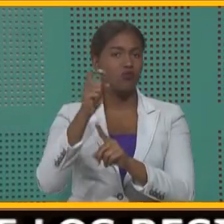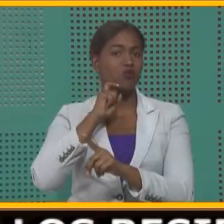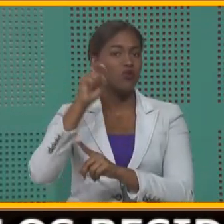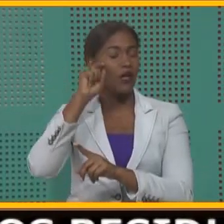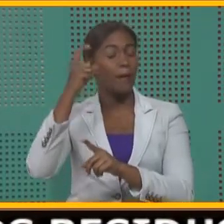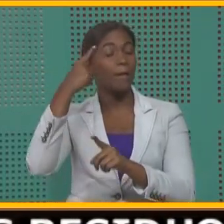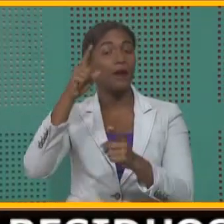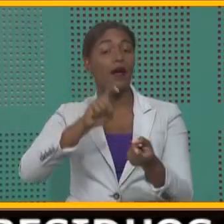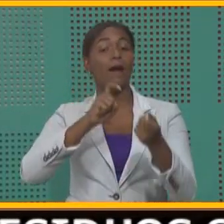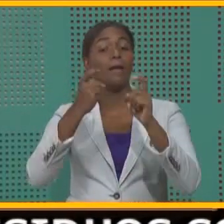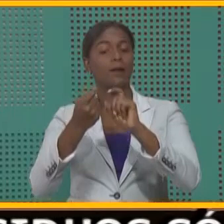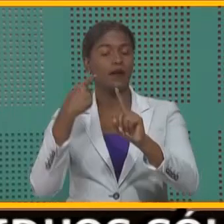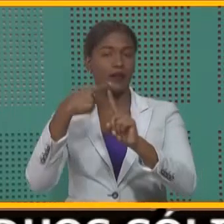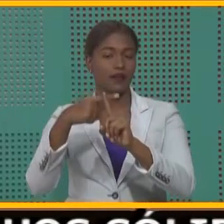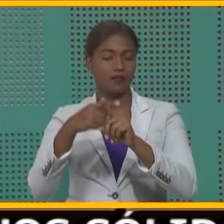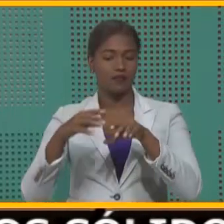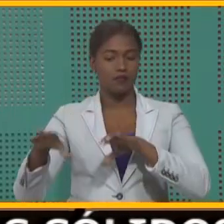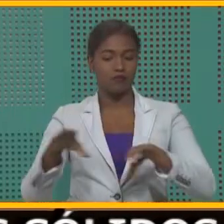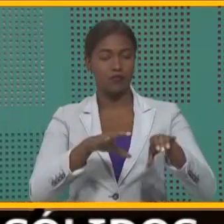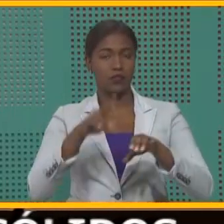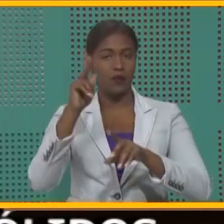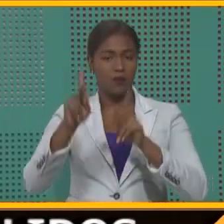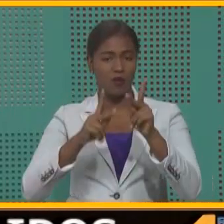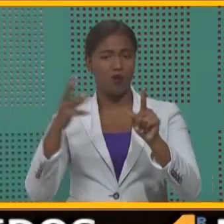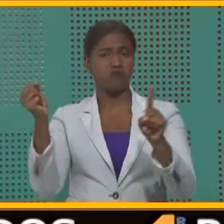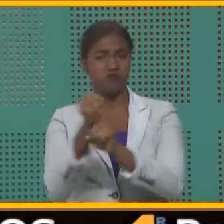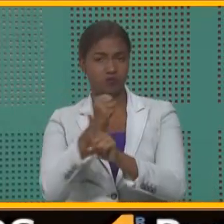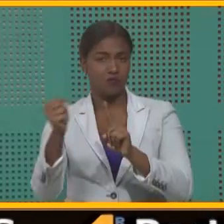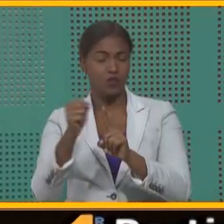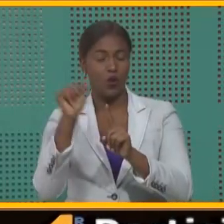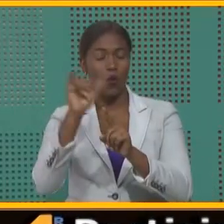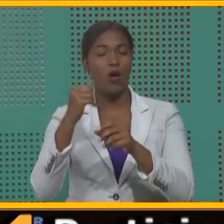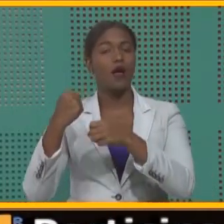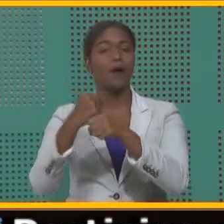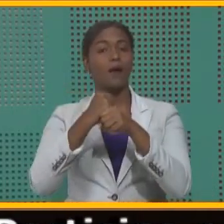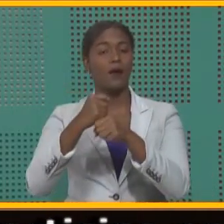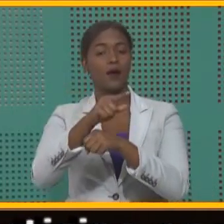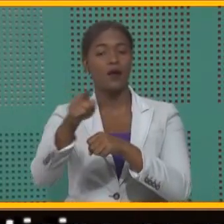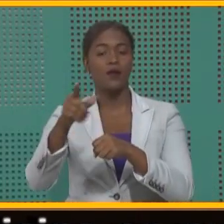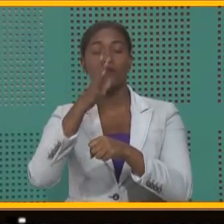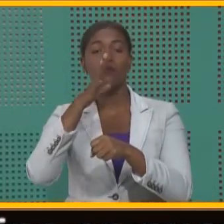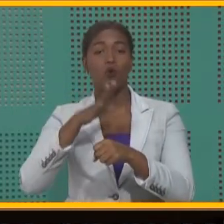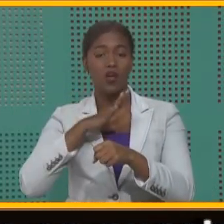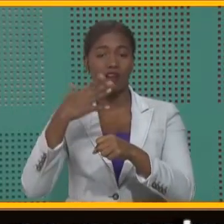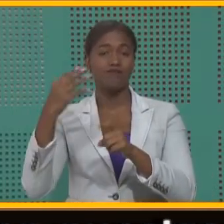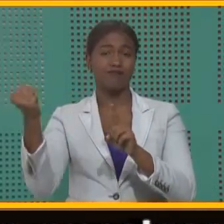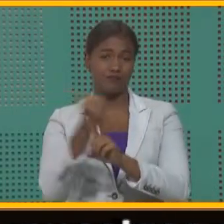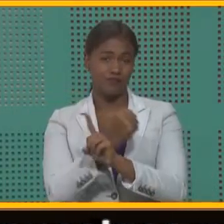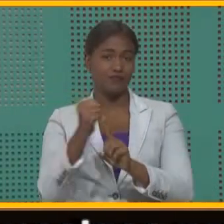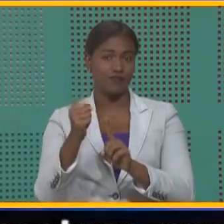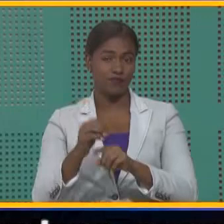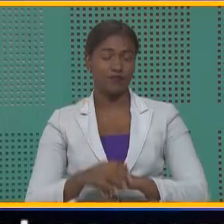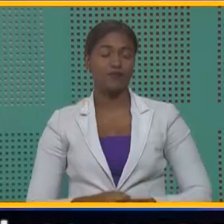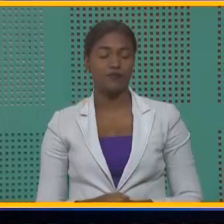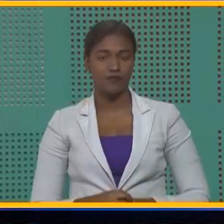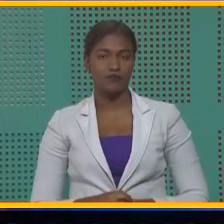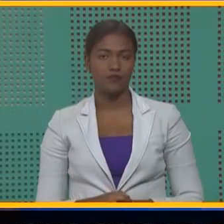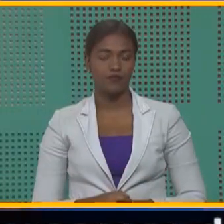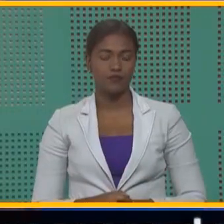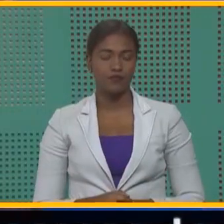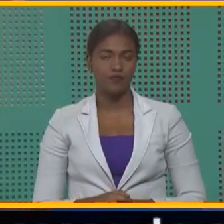cambiar positivamente la conducta de los agresores y ofrecer mayor protección a las víctimas de esos delitos. Y hoy,